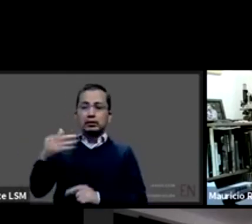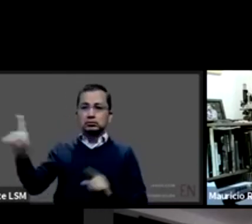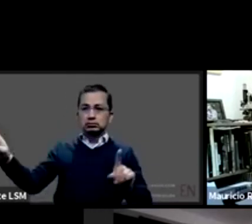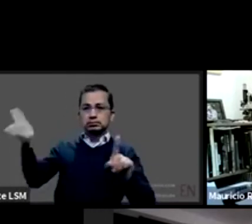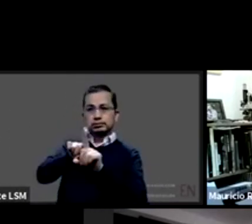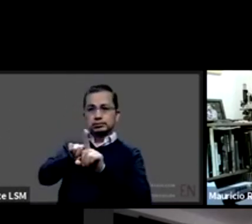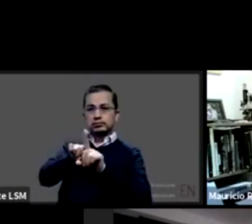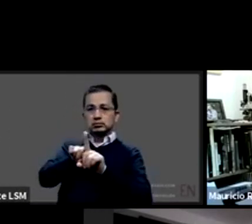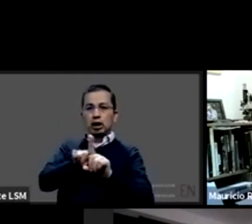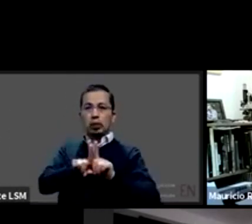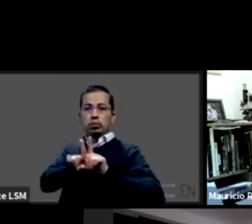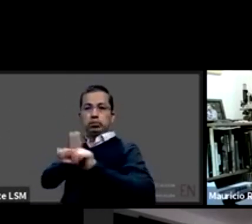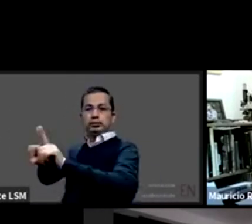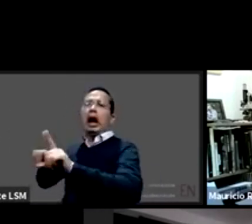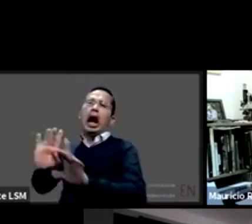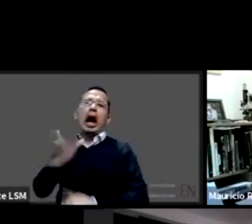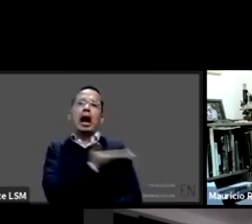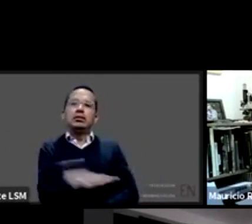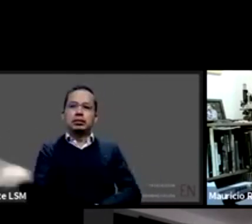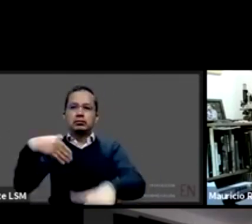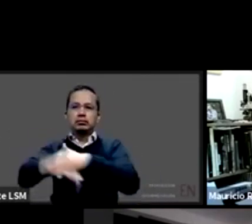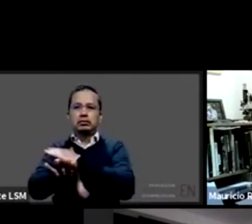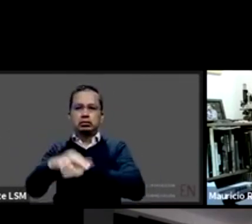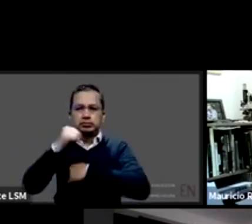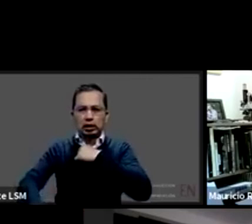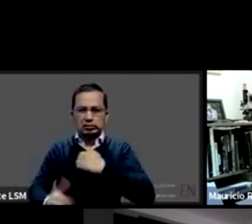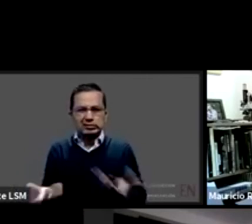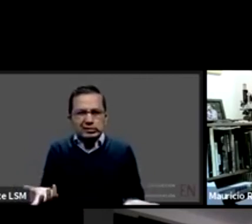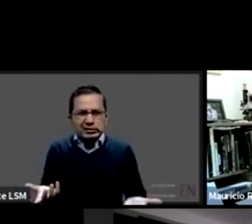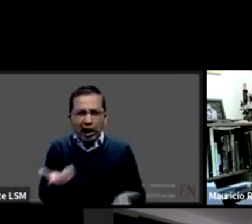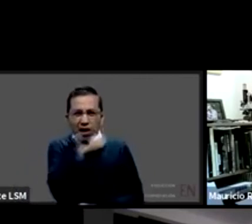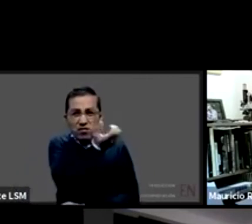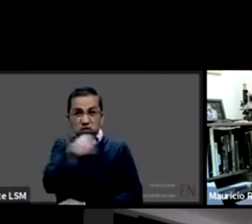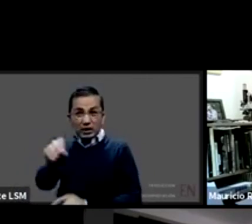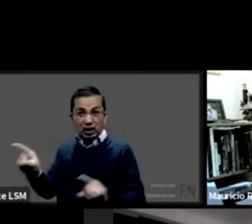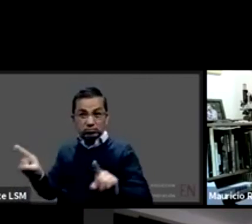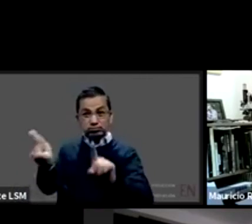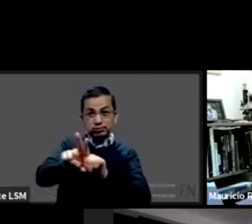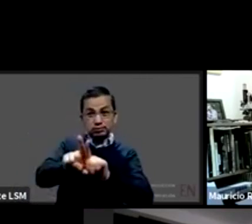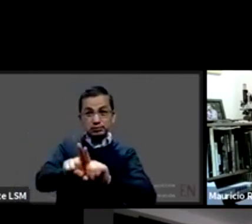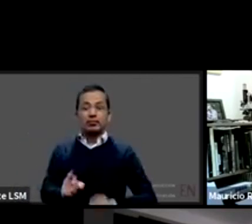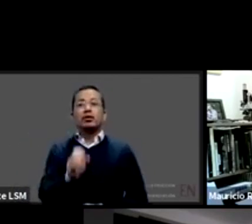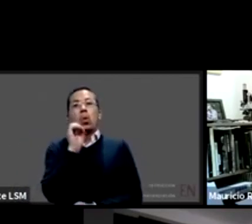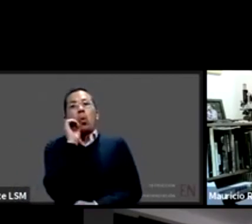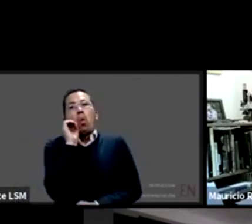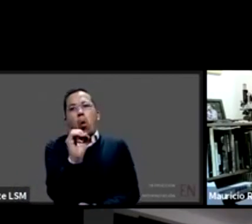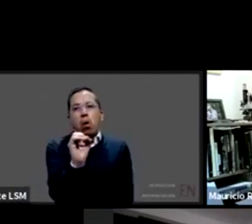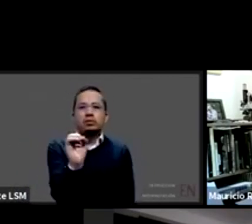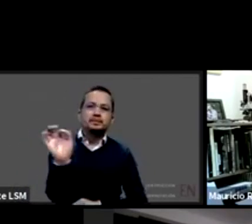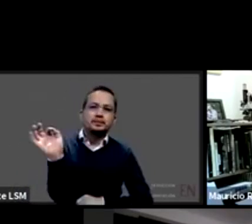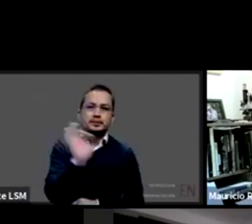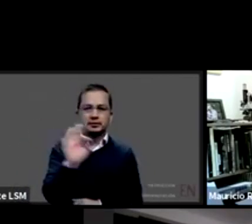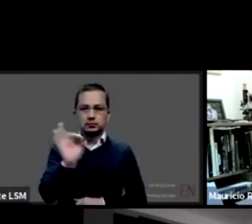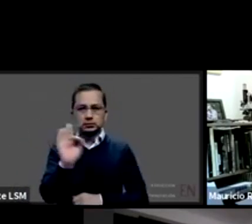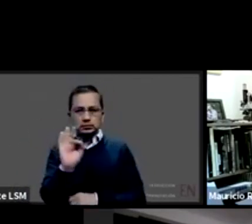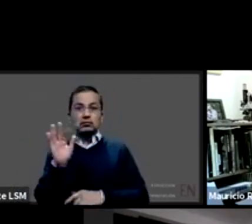intervención quirúrgica o por ejemplo juntando como dicen coloquialmente el